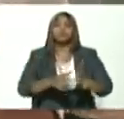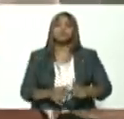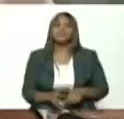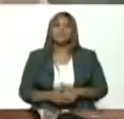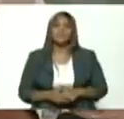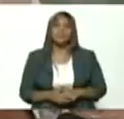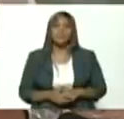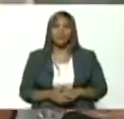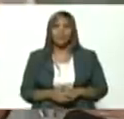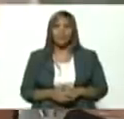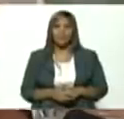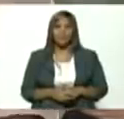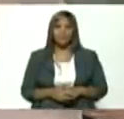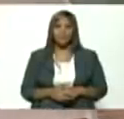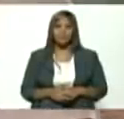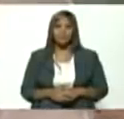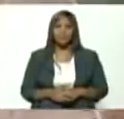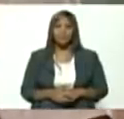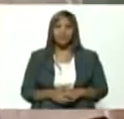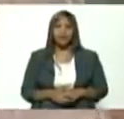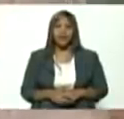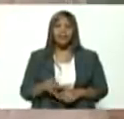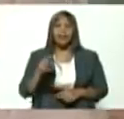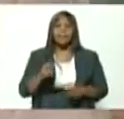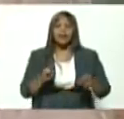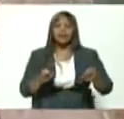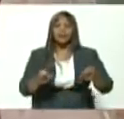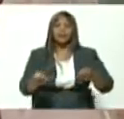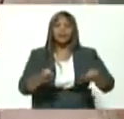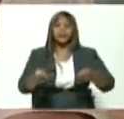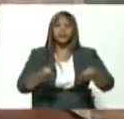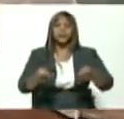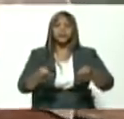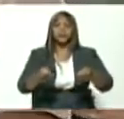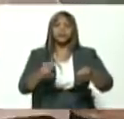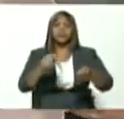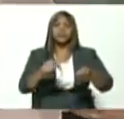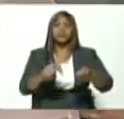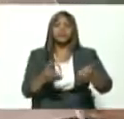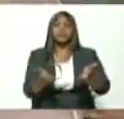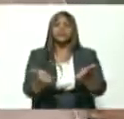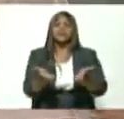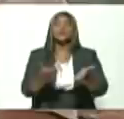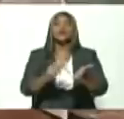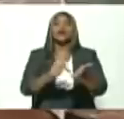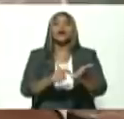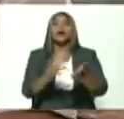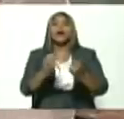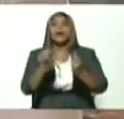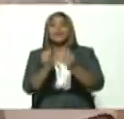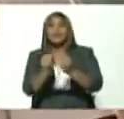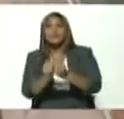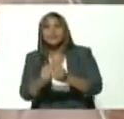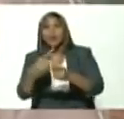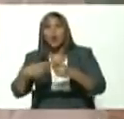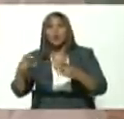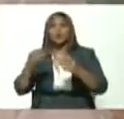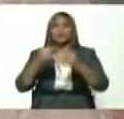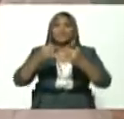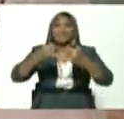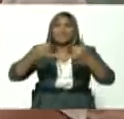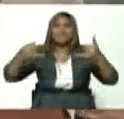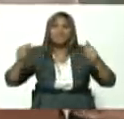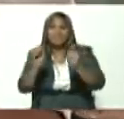con respecto estamos colando acero líquido estamos haciendo palanquilla alambrón en SIDOR